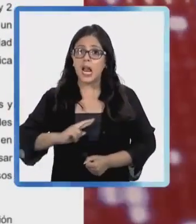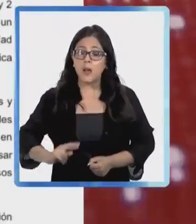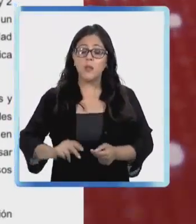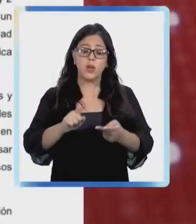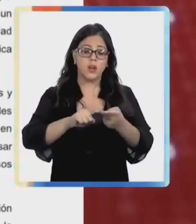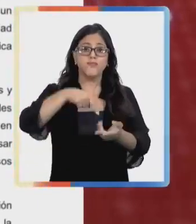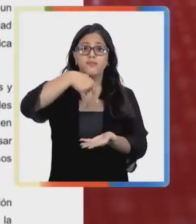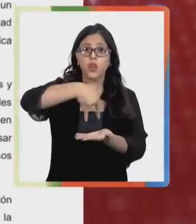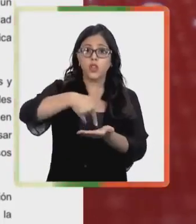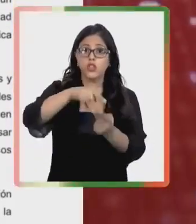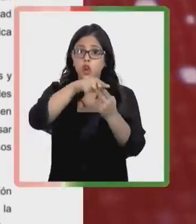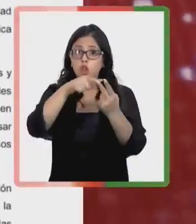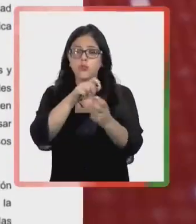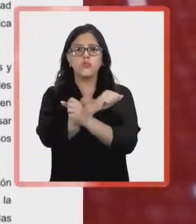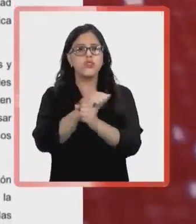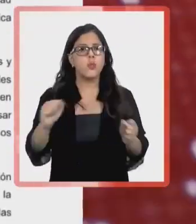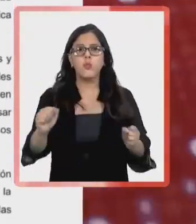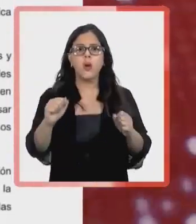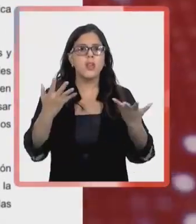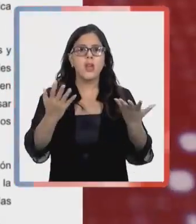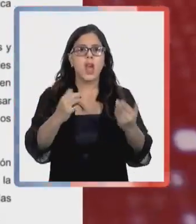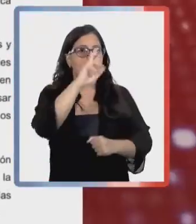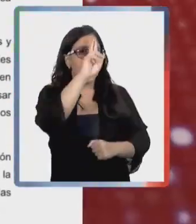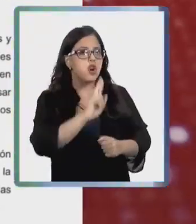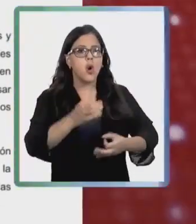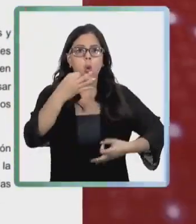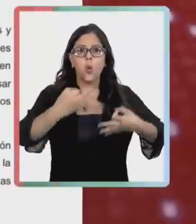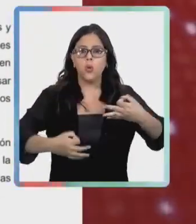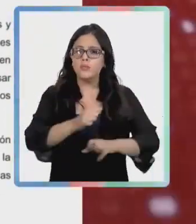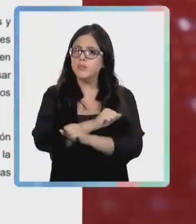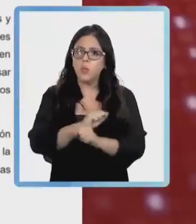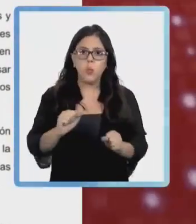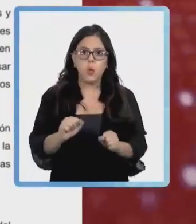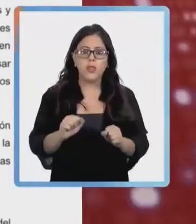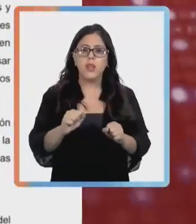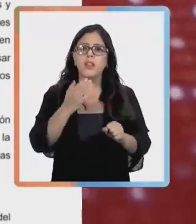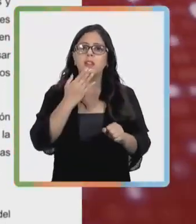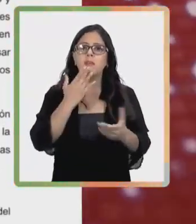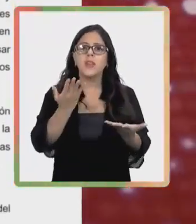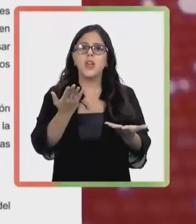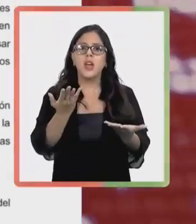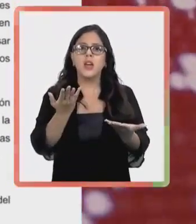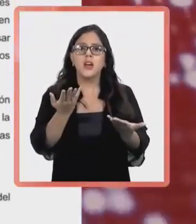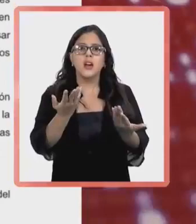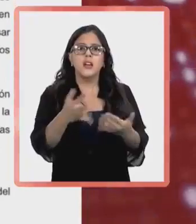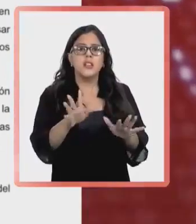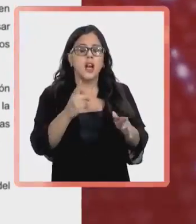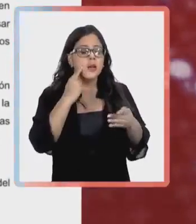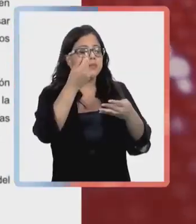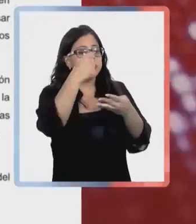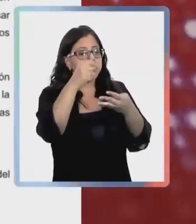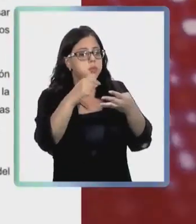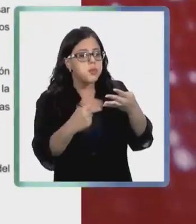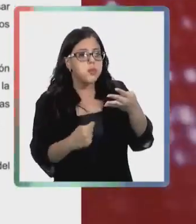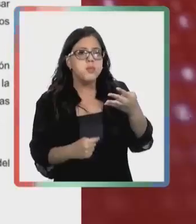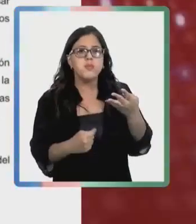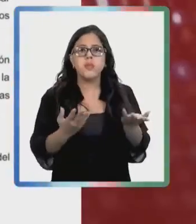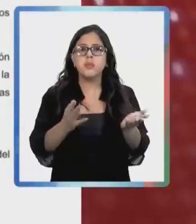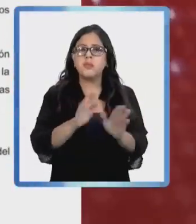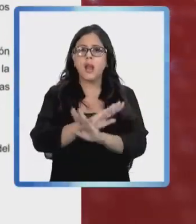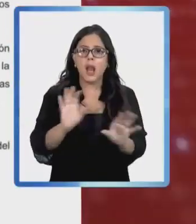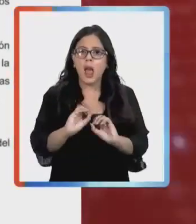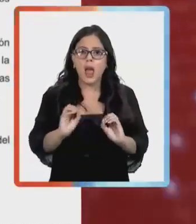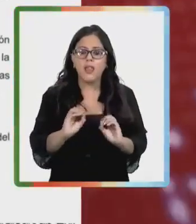presidente de la República ni el Congreso pueden ejercer funciones judiciales, ni abocarse a revivir causas pendientes o procesos